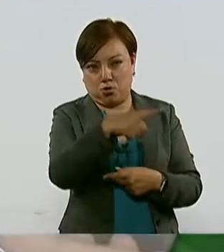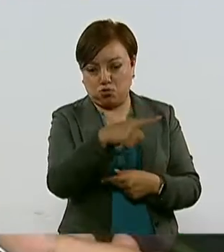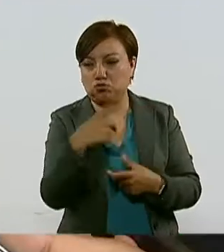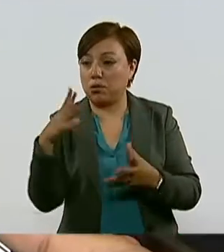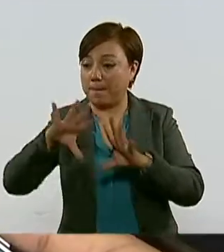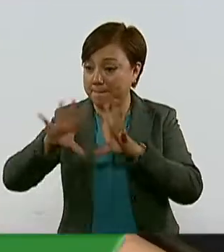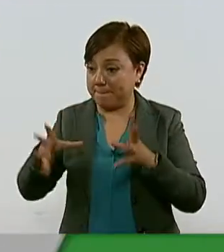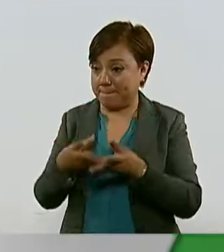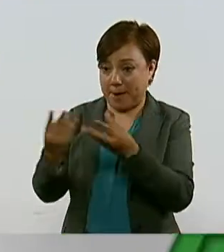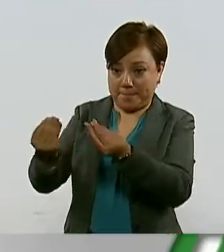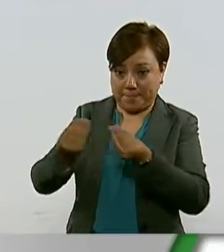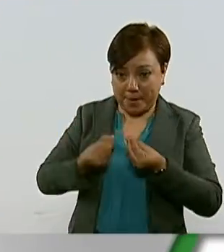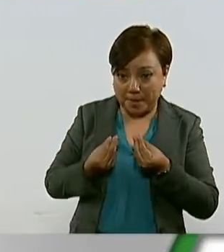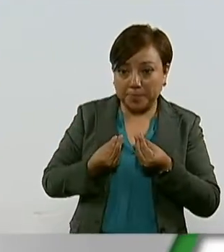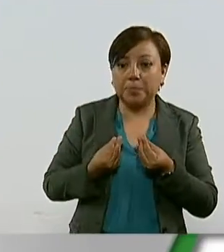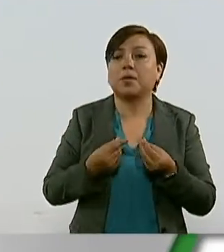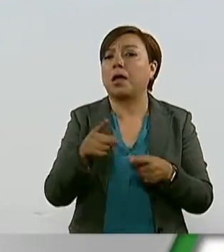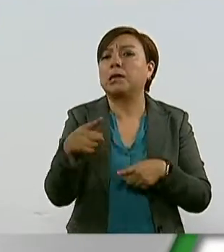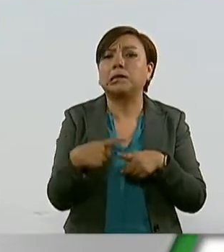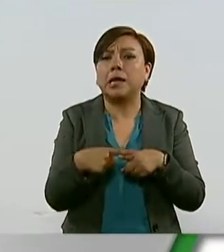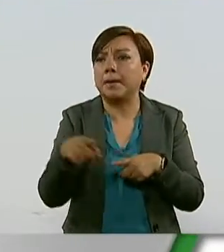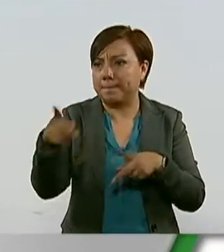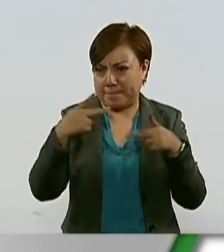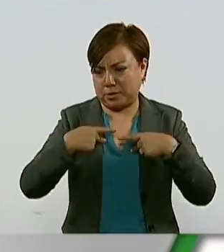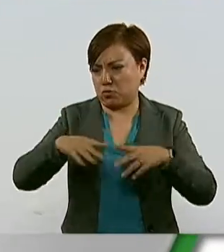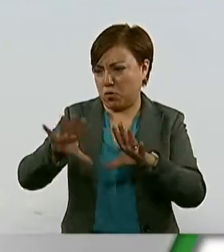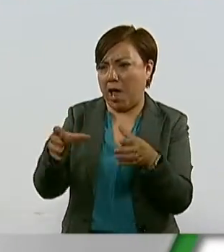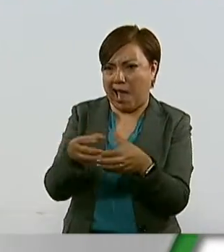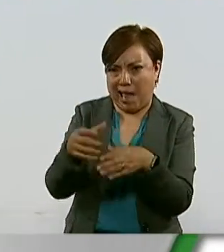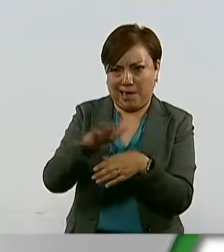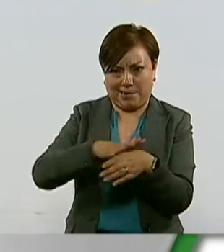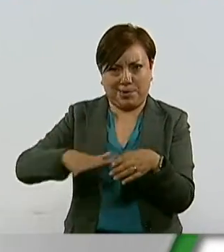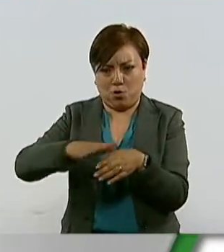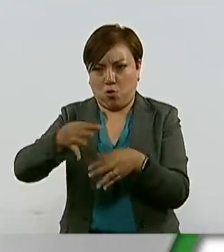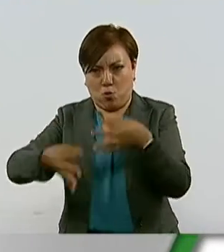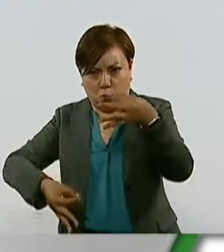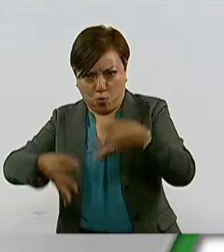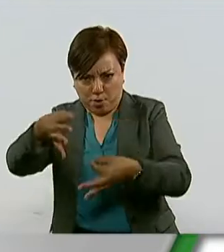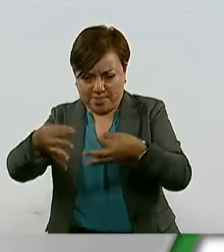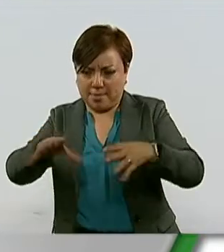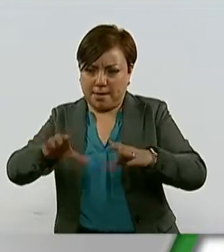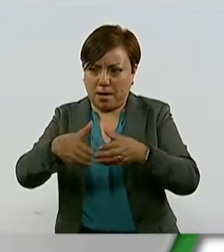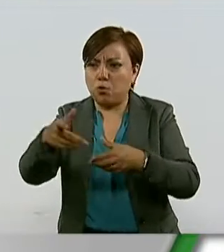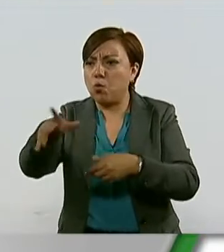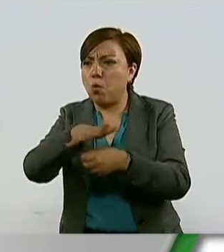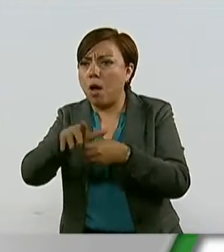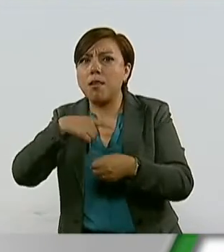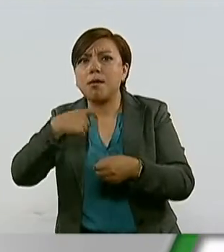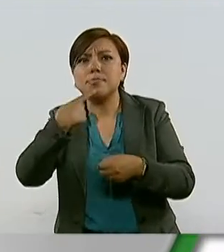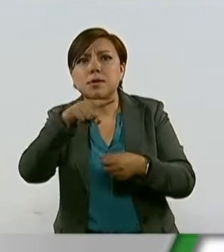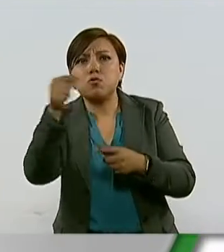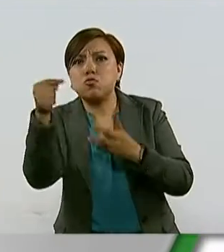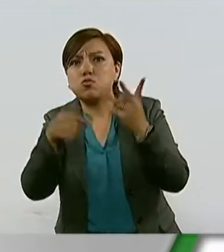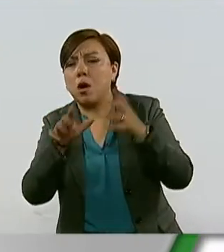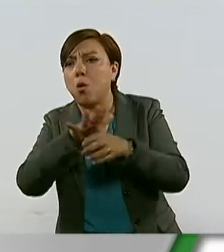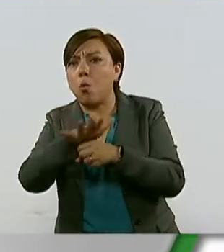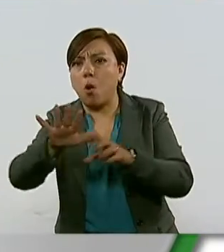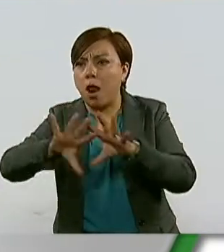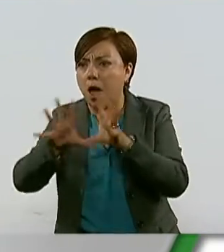Estaríamos en espera de quien tenga en su poder, que es el área jurídica, nos presente lo que tenga en su haber. Y a partir de ahí,